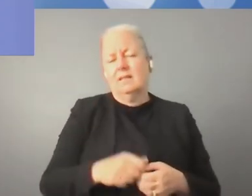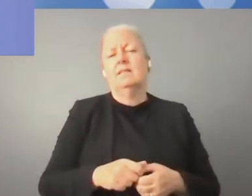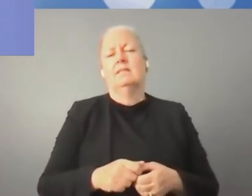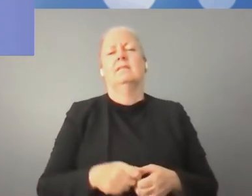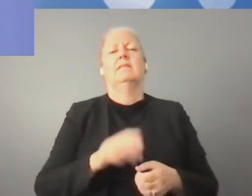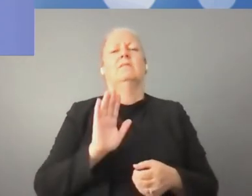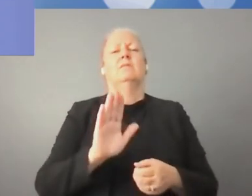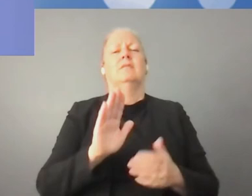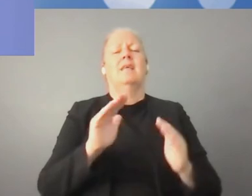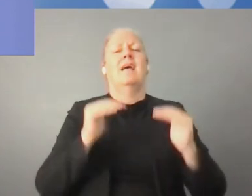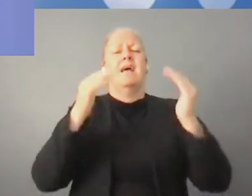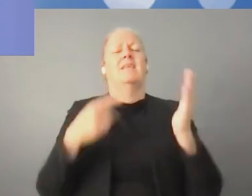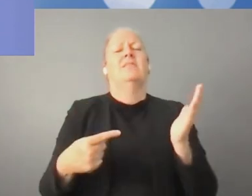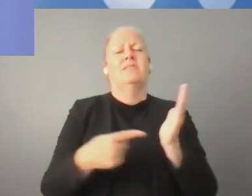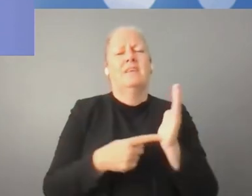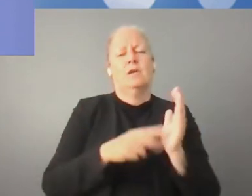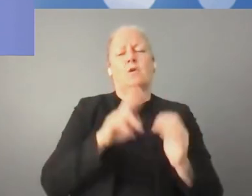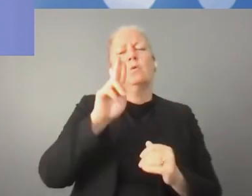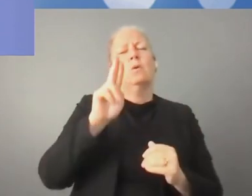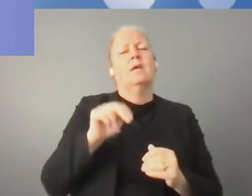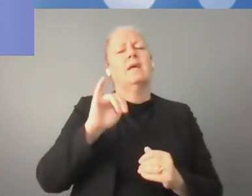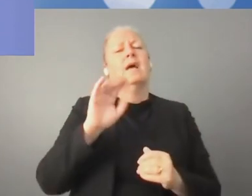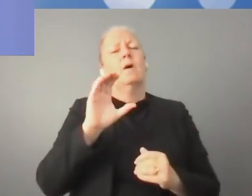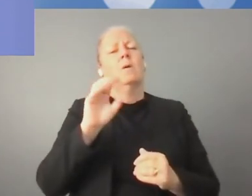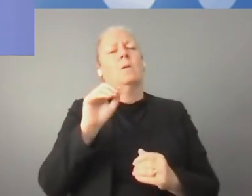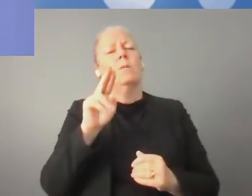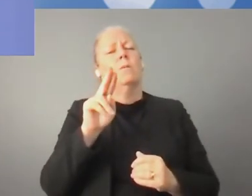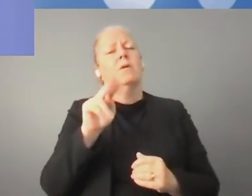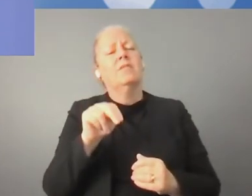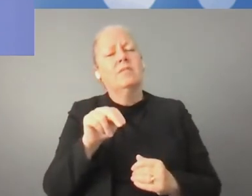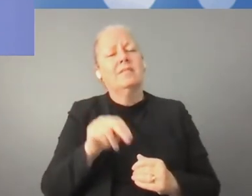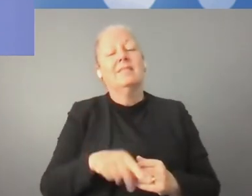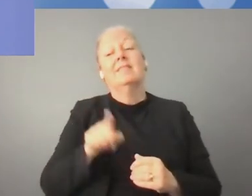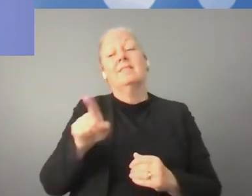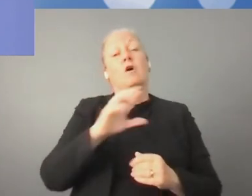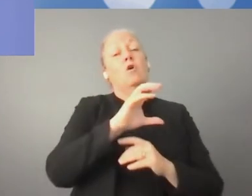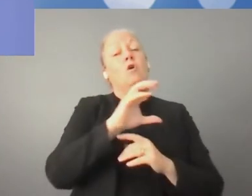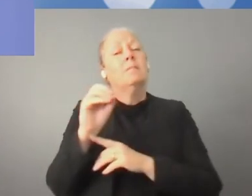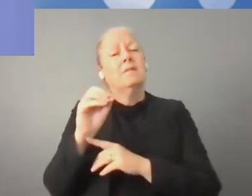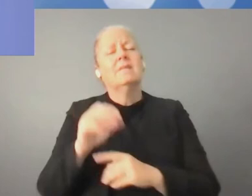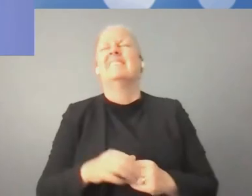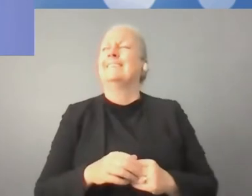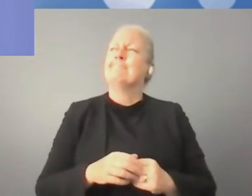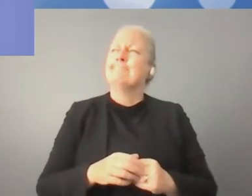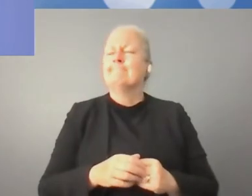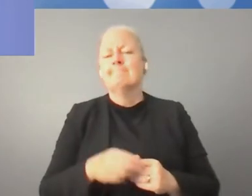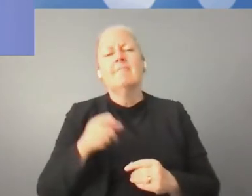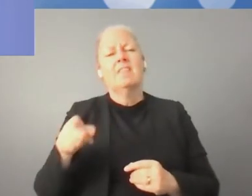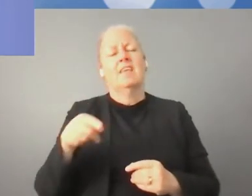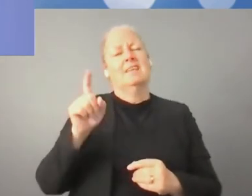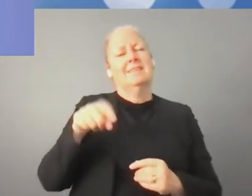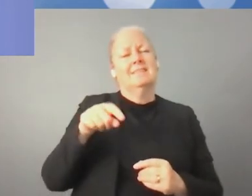Nosotros esperamos que cada vez haya más startups que alcanzan el